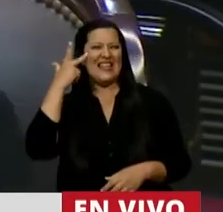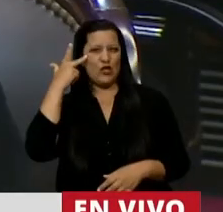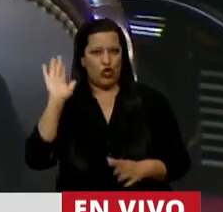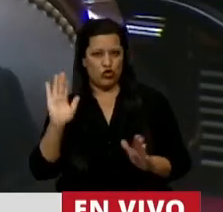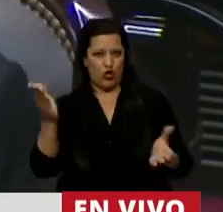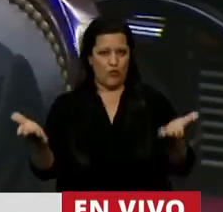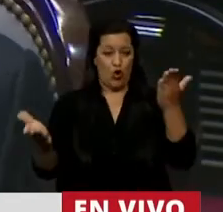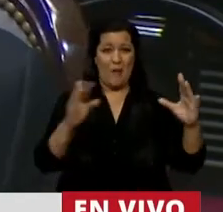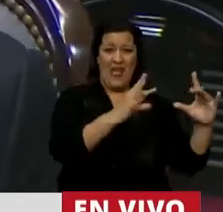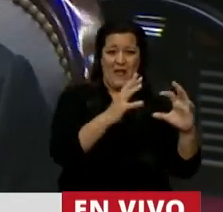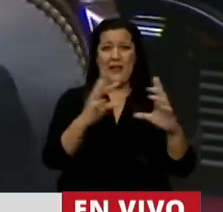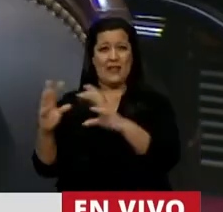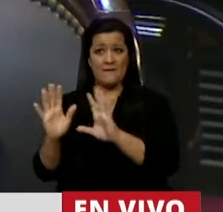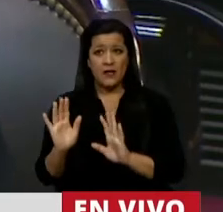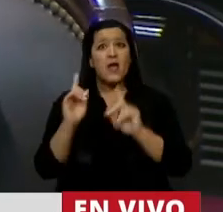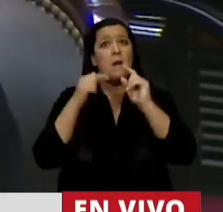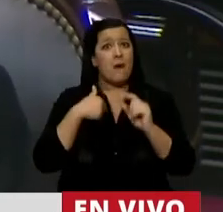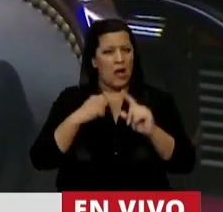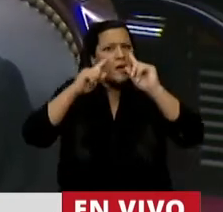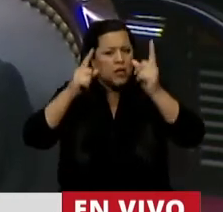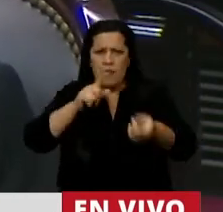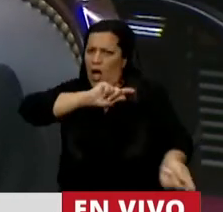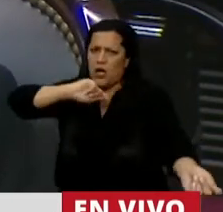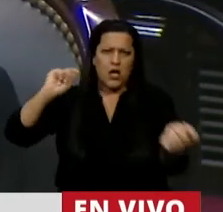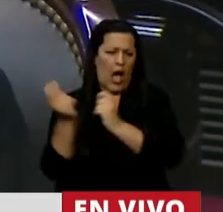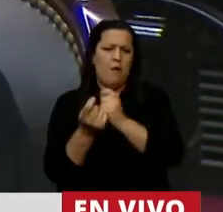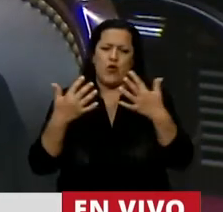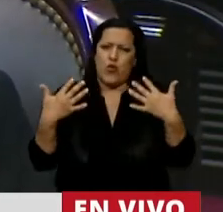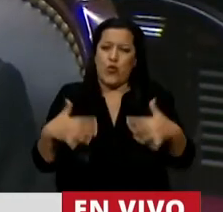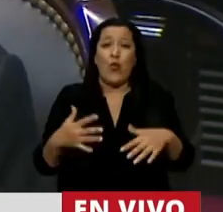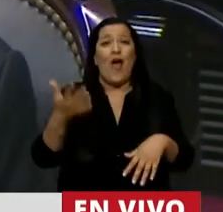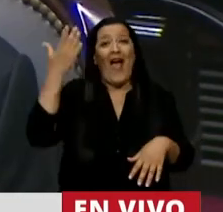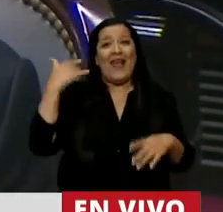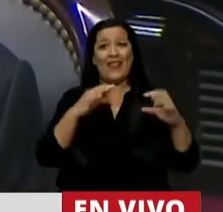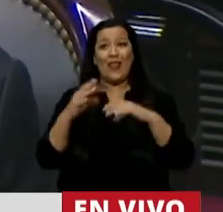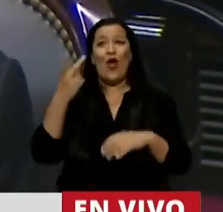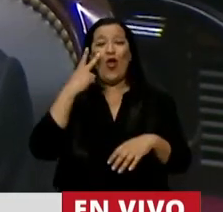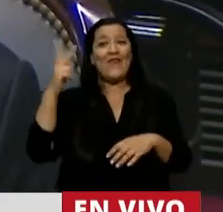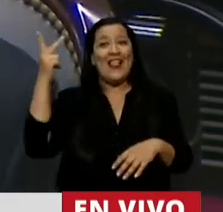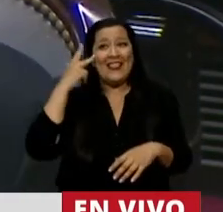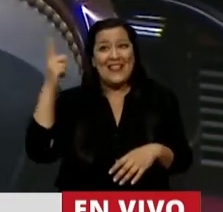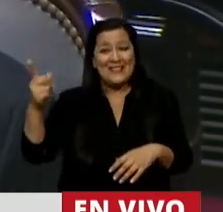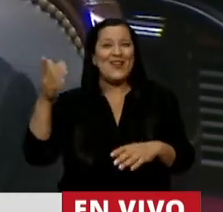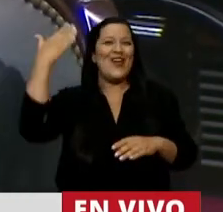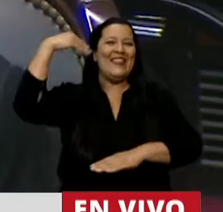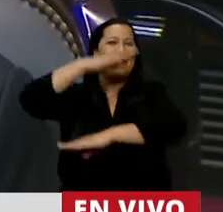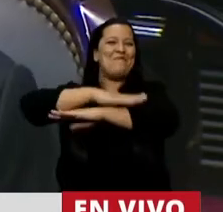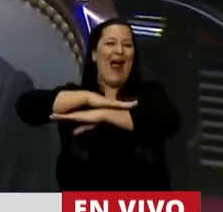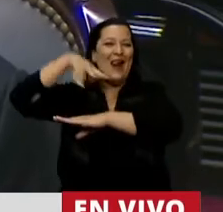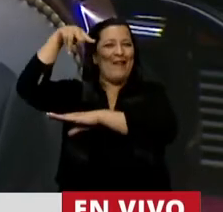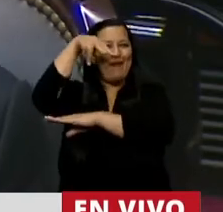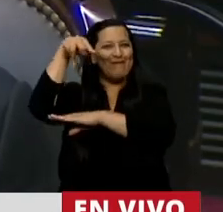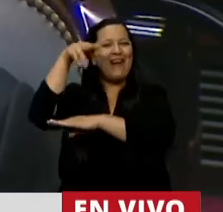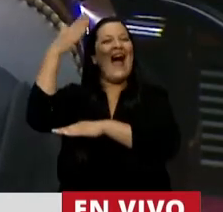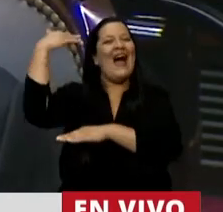Para mí también fue un cambio cualitativo, Presidente. Yo el debate del 2018 lo seguí de aquel Palco Bandeja, era